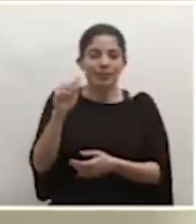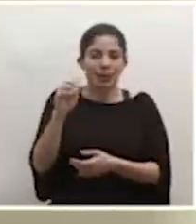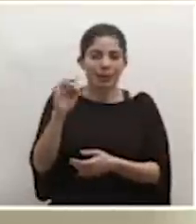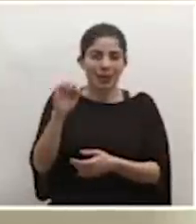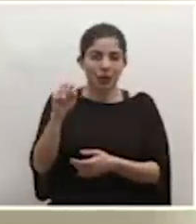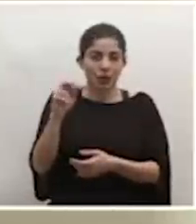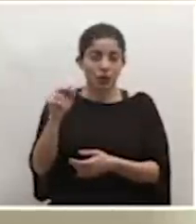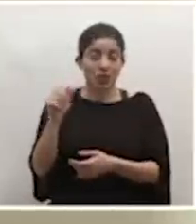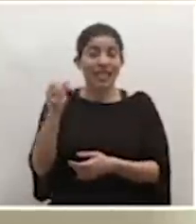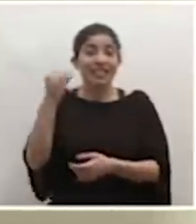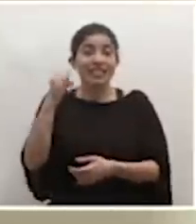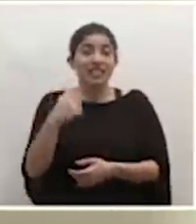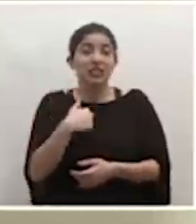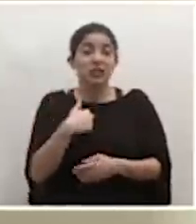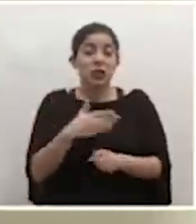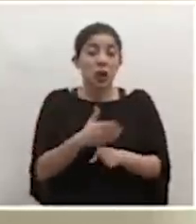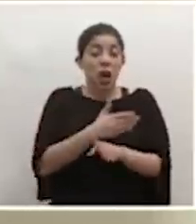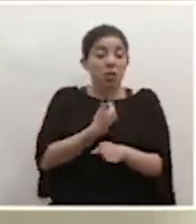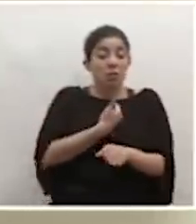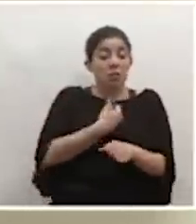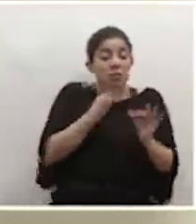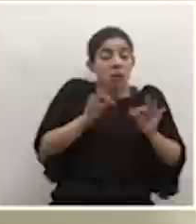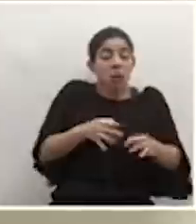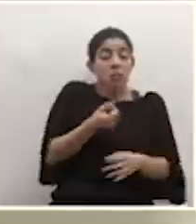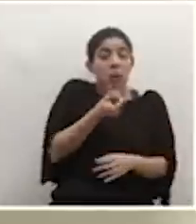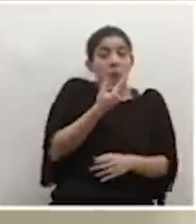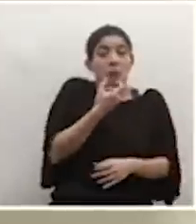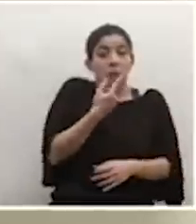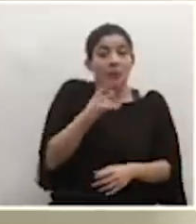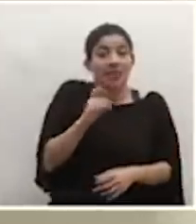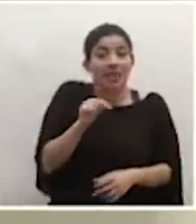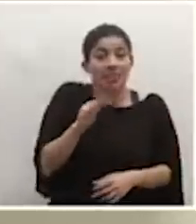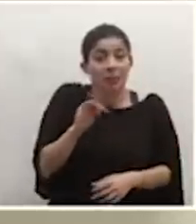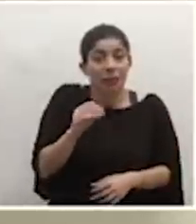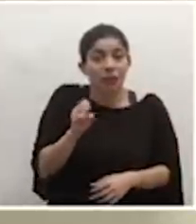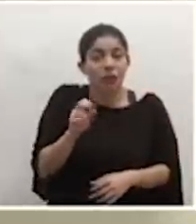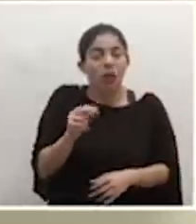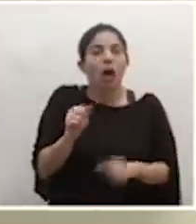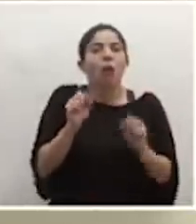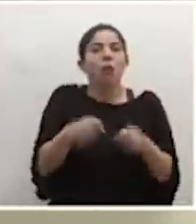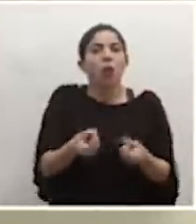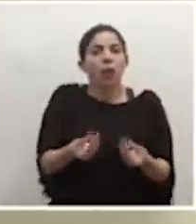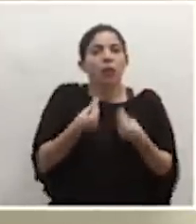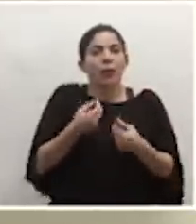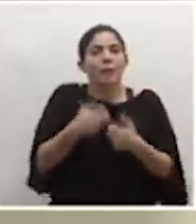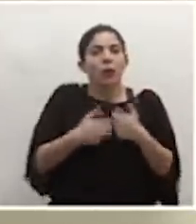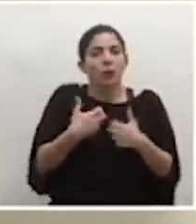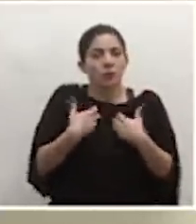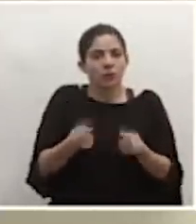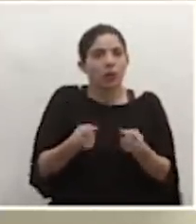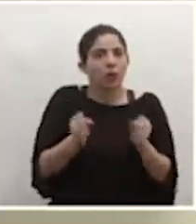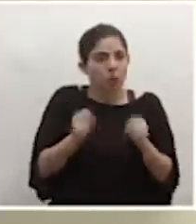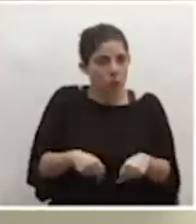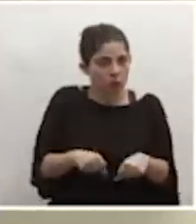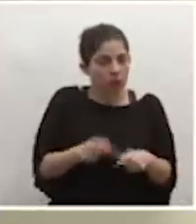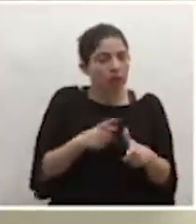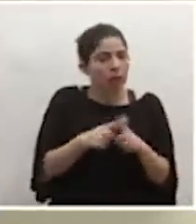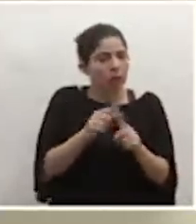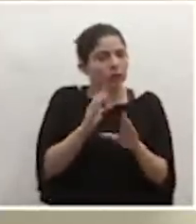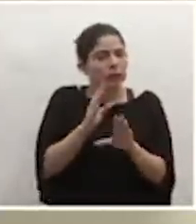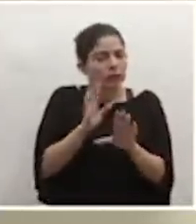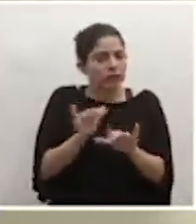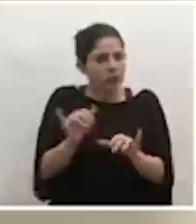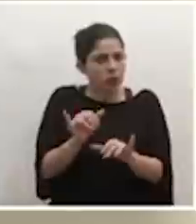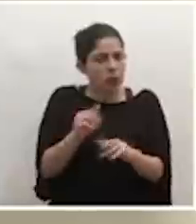usada sin una prescripción médica puede traer serios problemas de salud para la persona. Así que nosotros igual